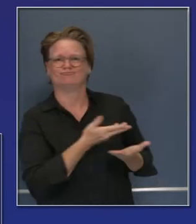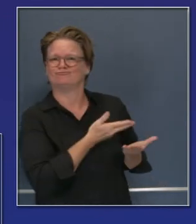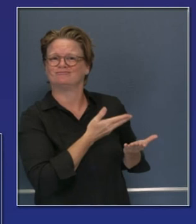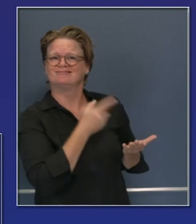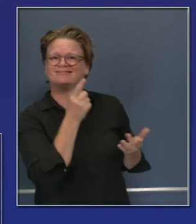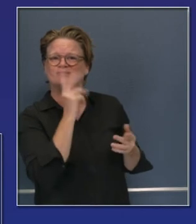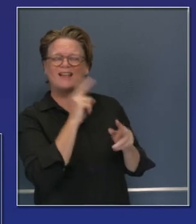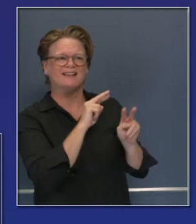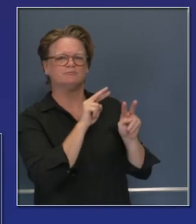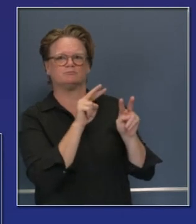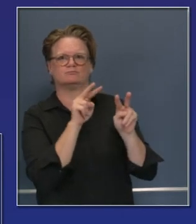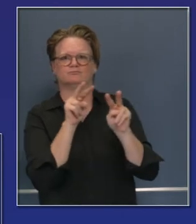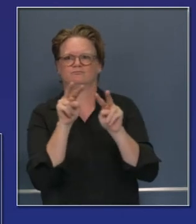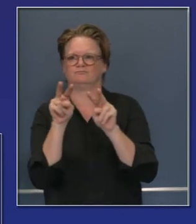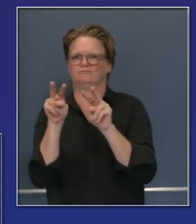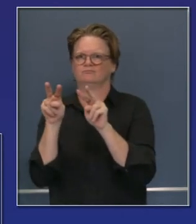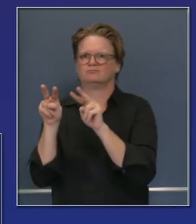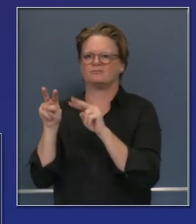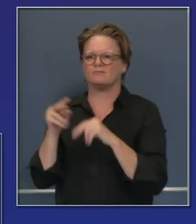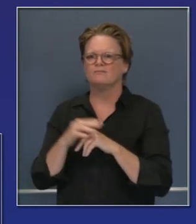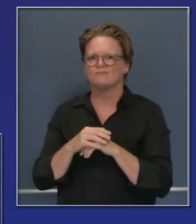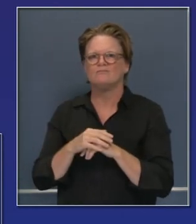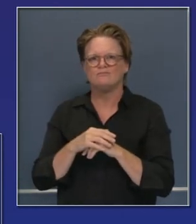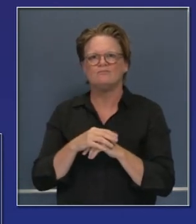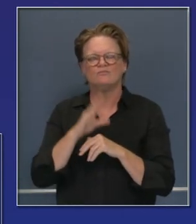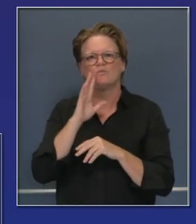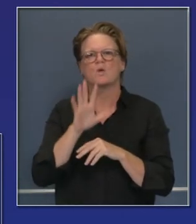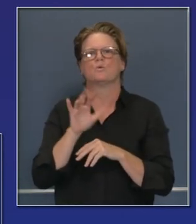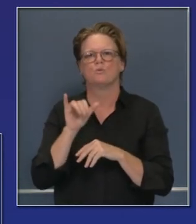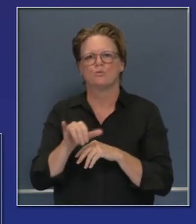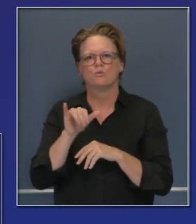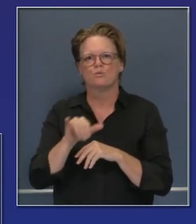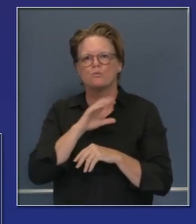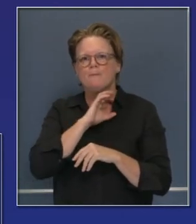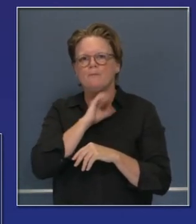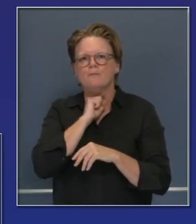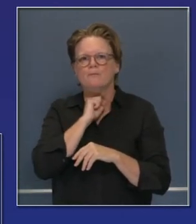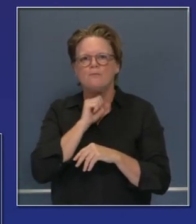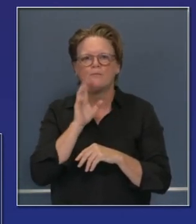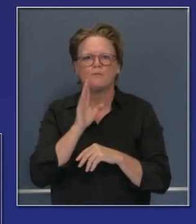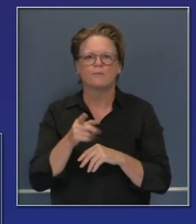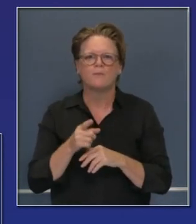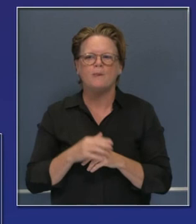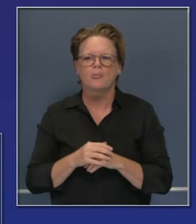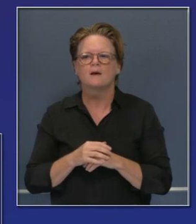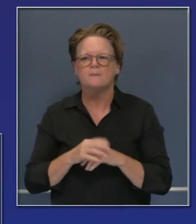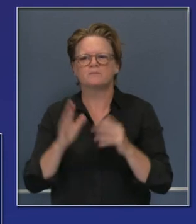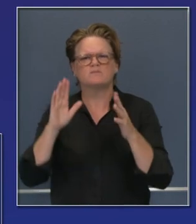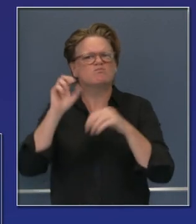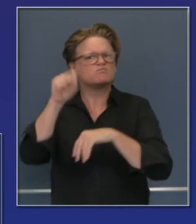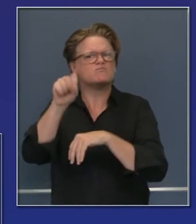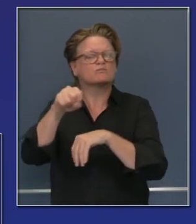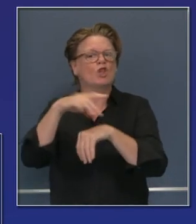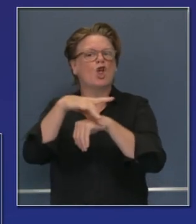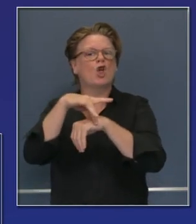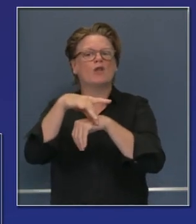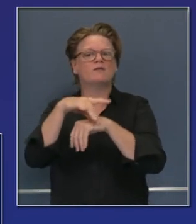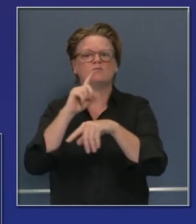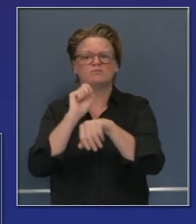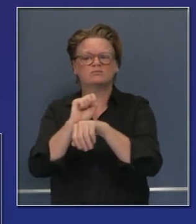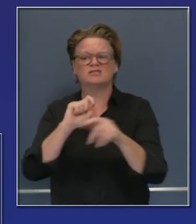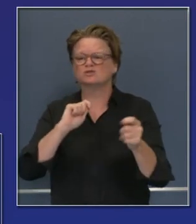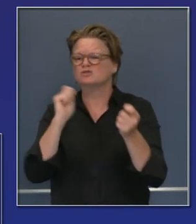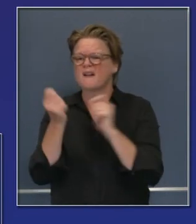usted o al menos le vamos a iluminar para que entienda usted las consecuencias de la tierra de las temperaturas